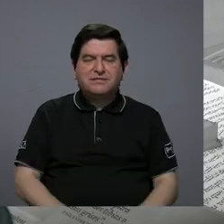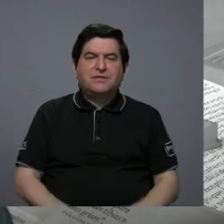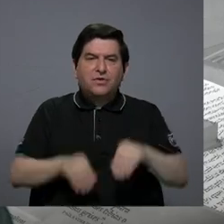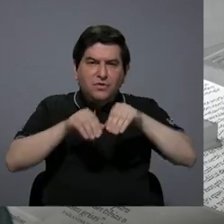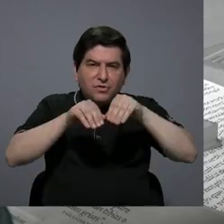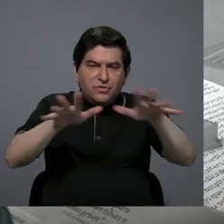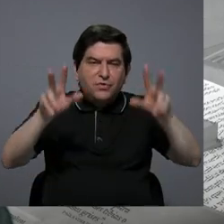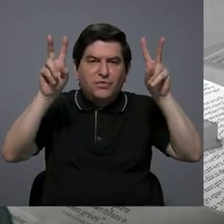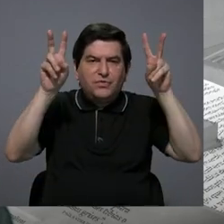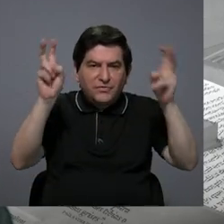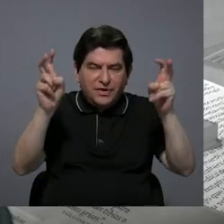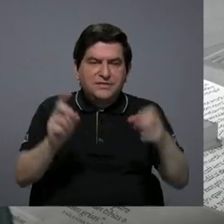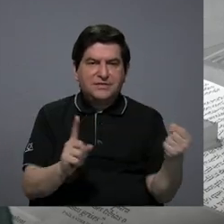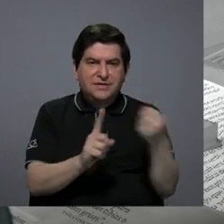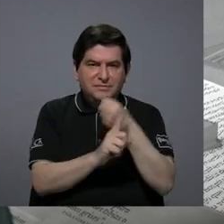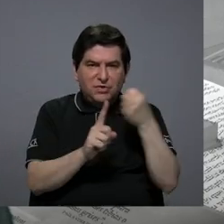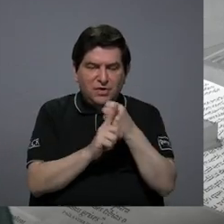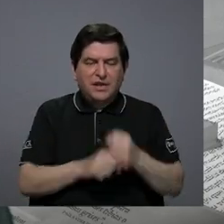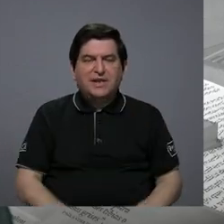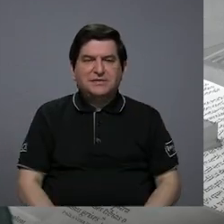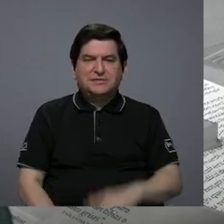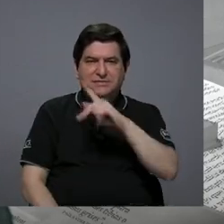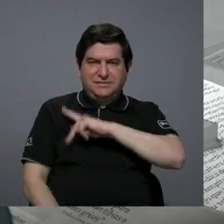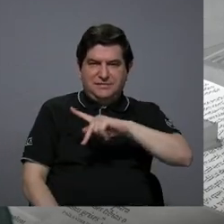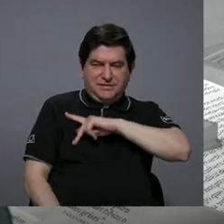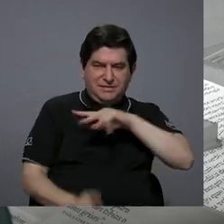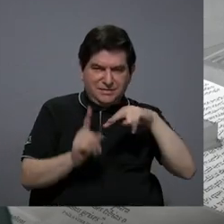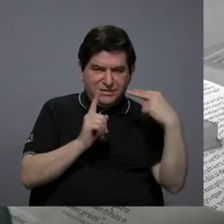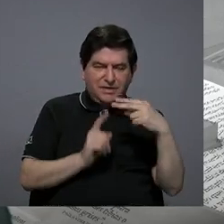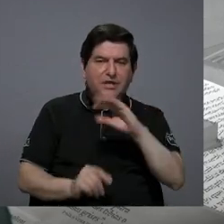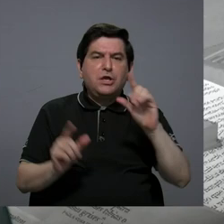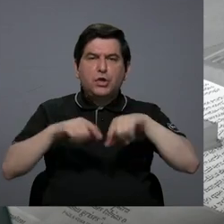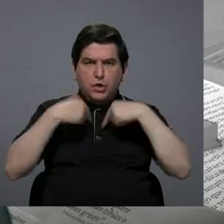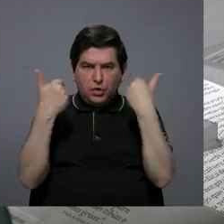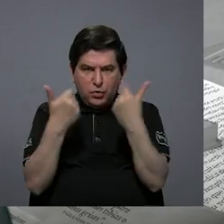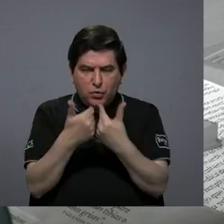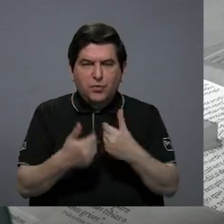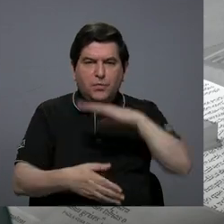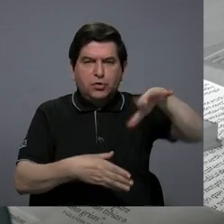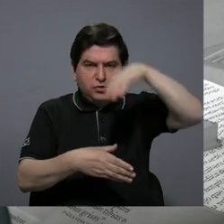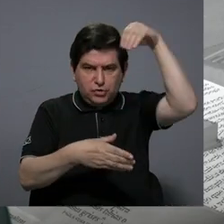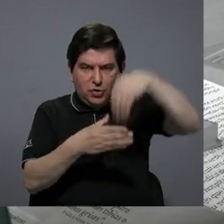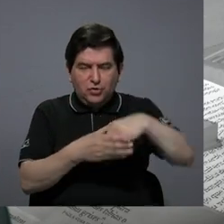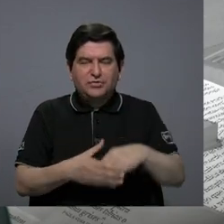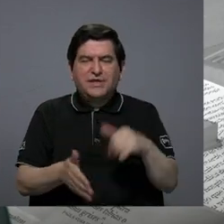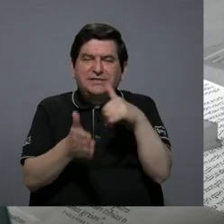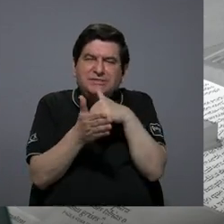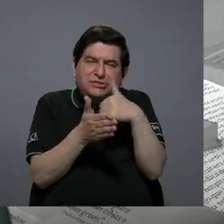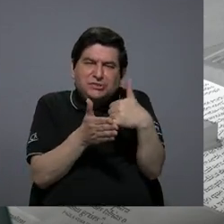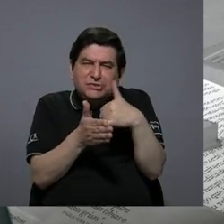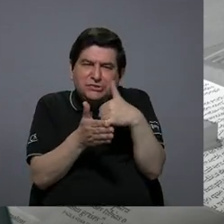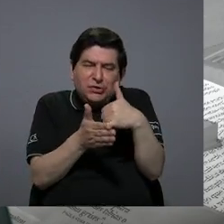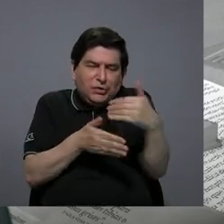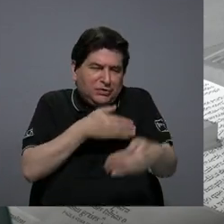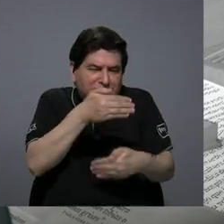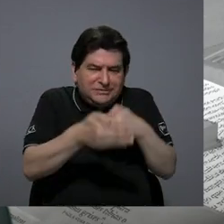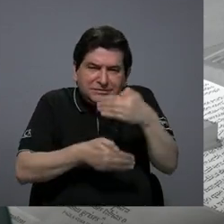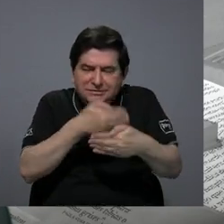temática, violencia, subjetividades y colectivos en contextos de vulnerabilidad,